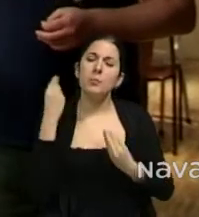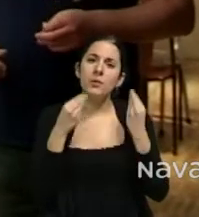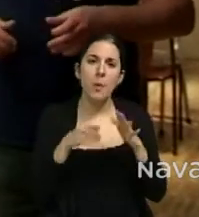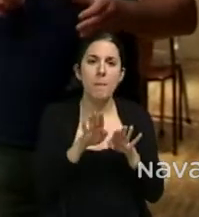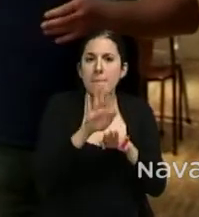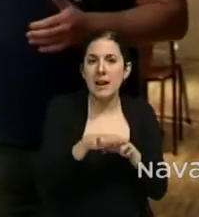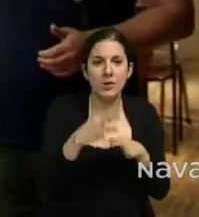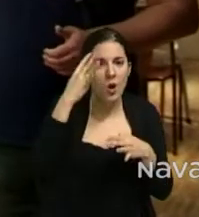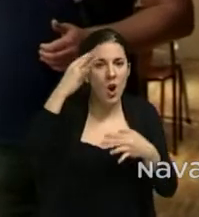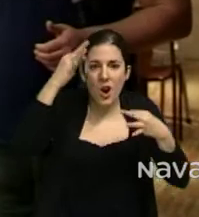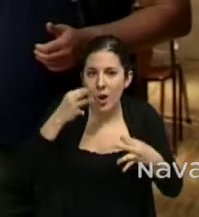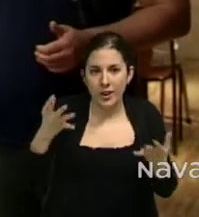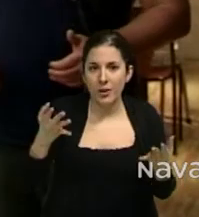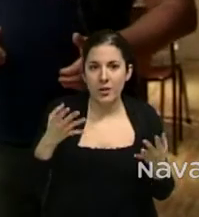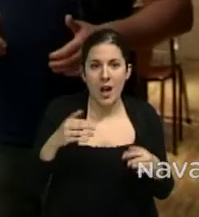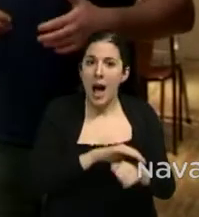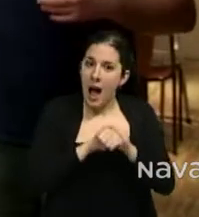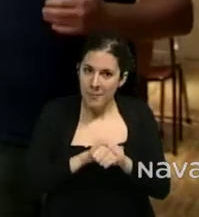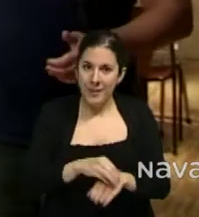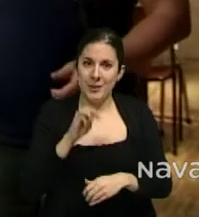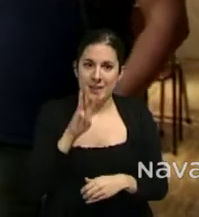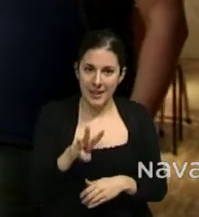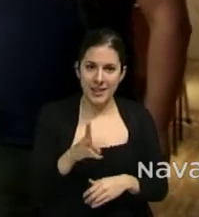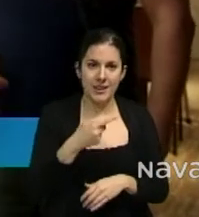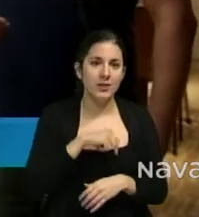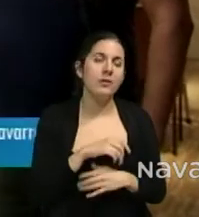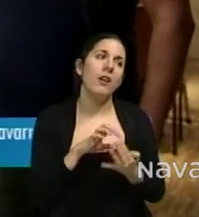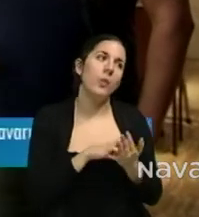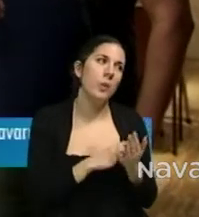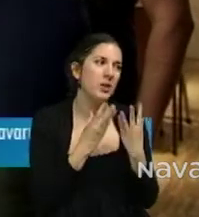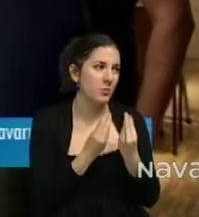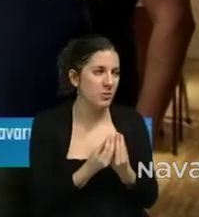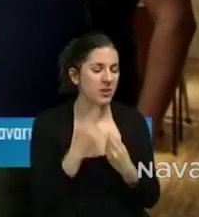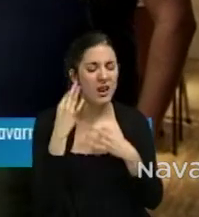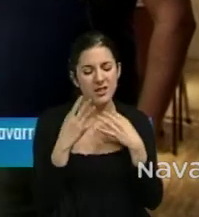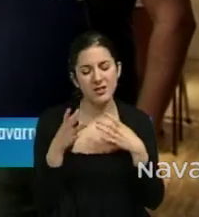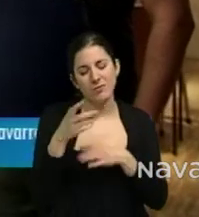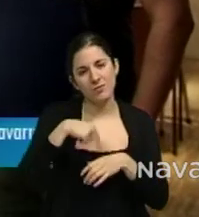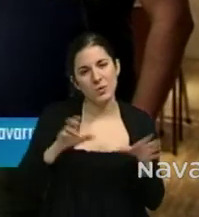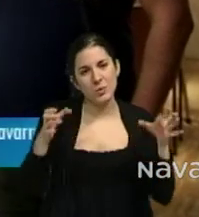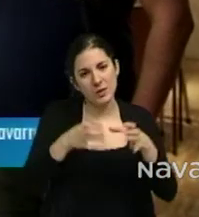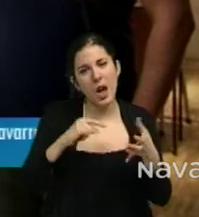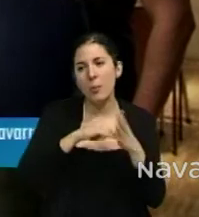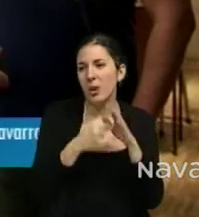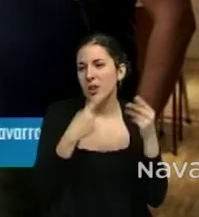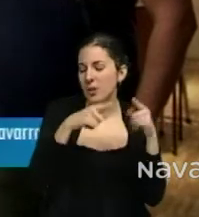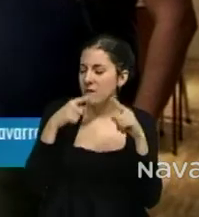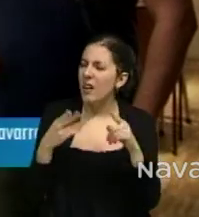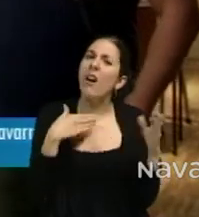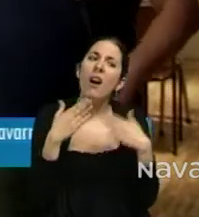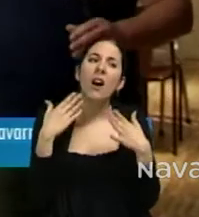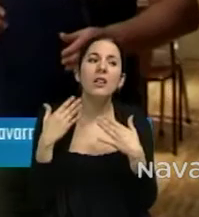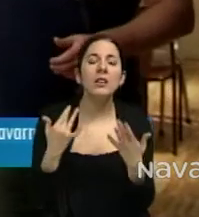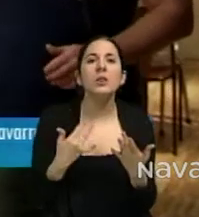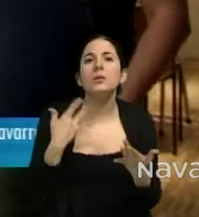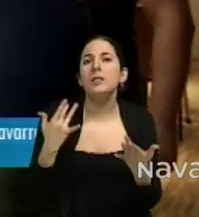de 13 amigos que teníamos muchas inquietudes, nos habíamos juntado, siempre hablábamos de distintos proyectos y un día,